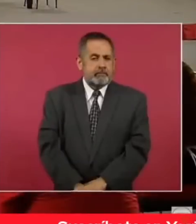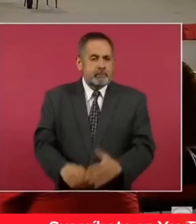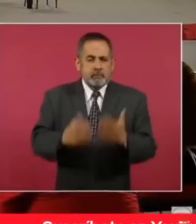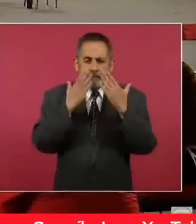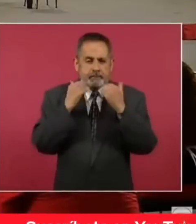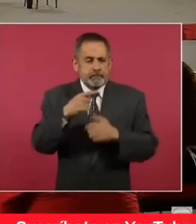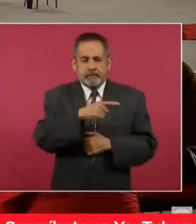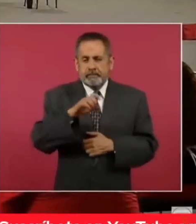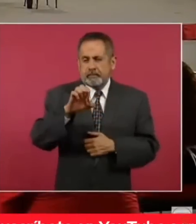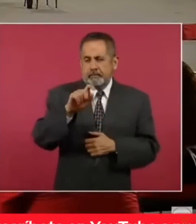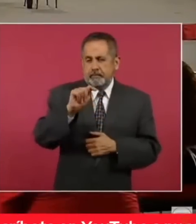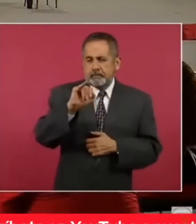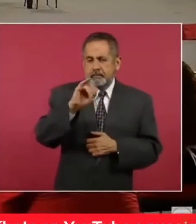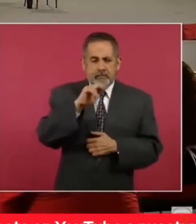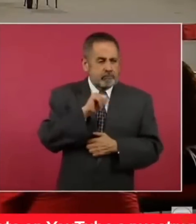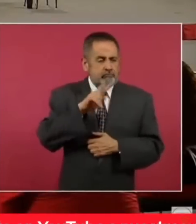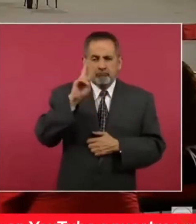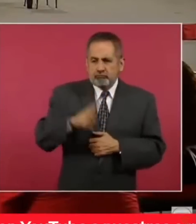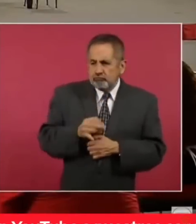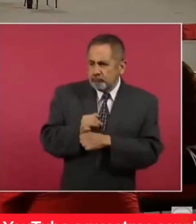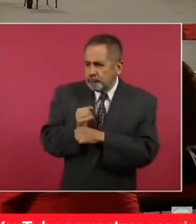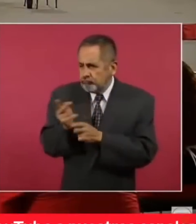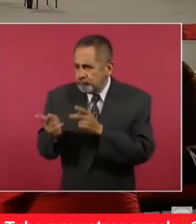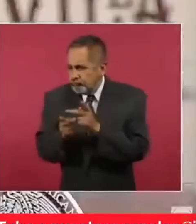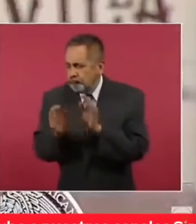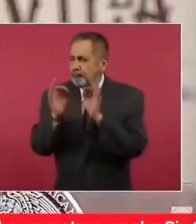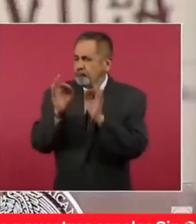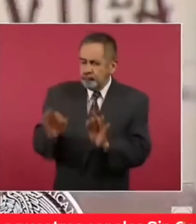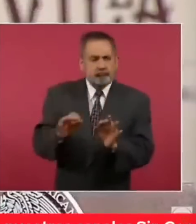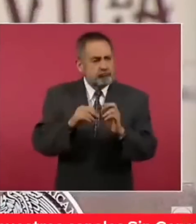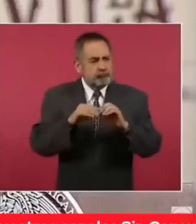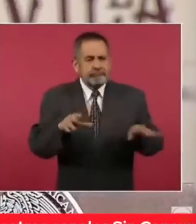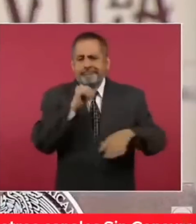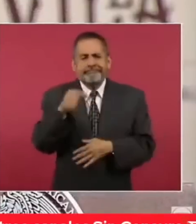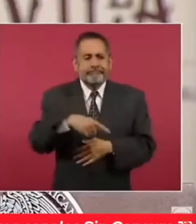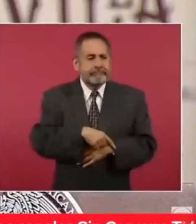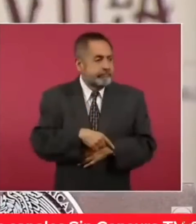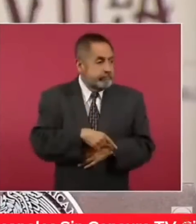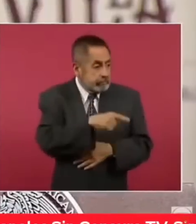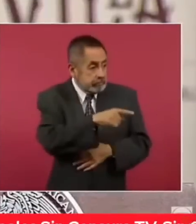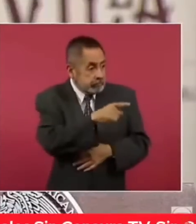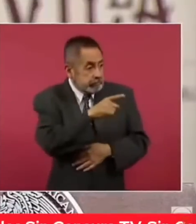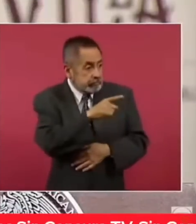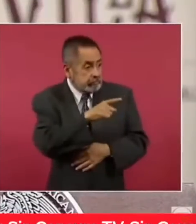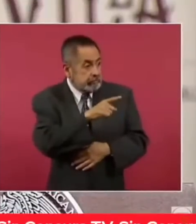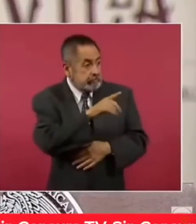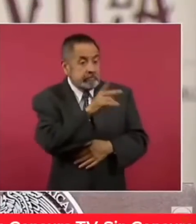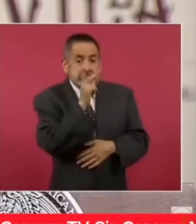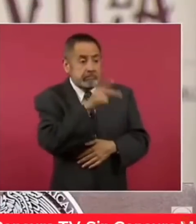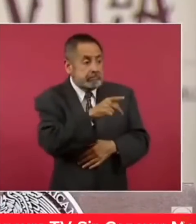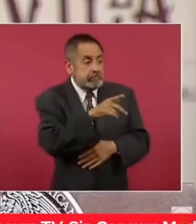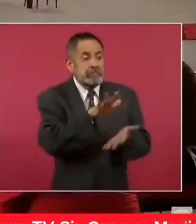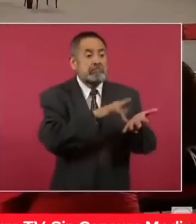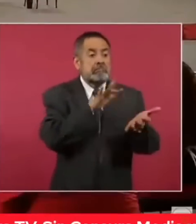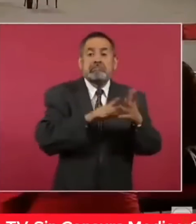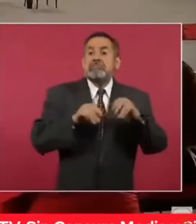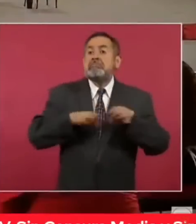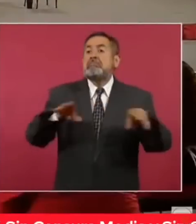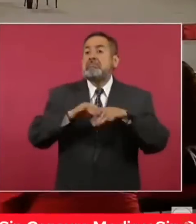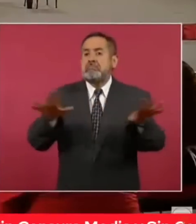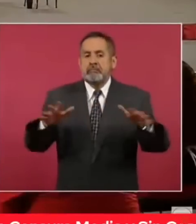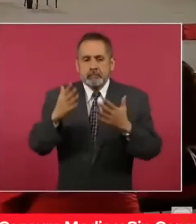otro lado y publican esto y hacen una cobertura enorme de un dicho sin pruebas. Vamos a la siguiente, por favor.